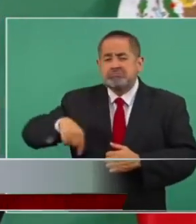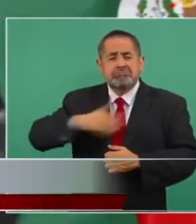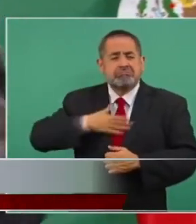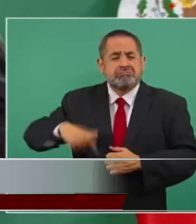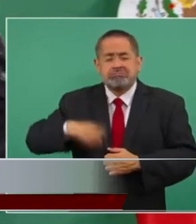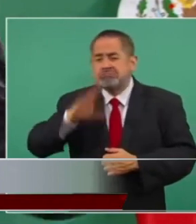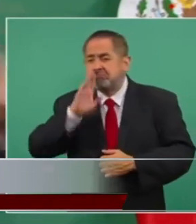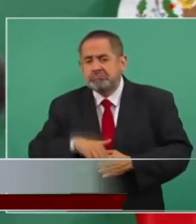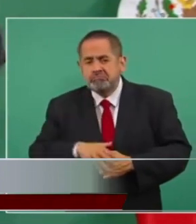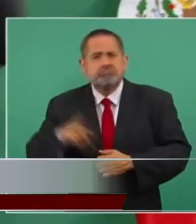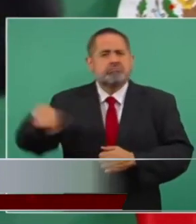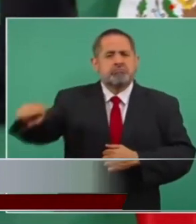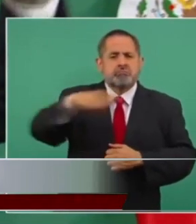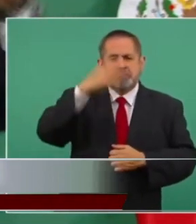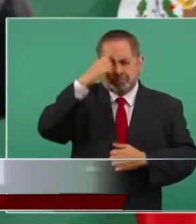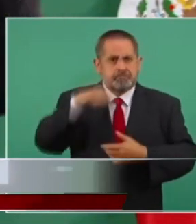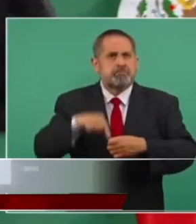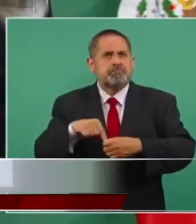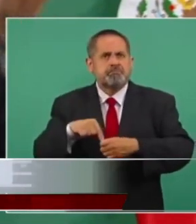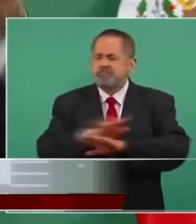pues la gente va a decir ya